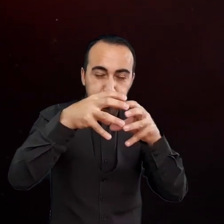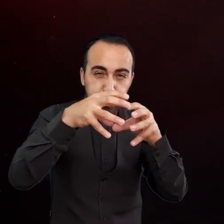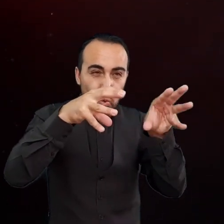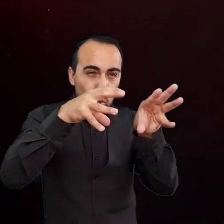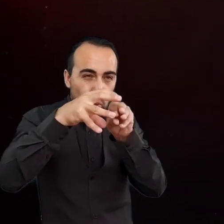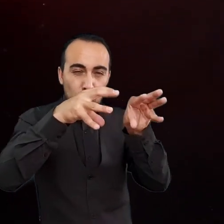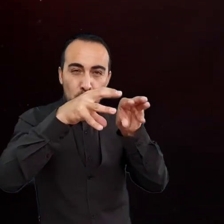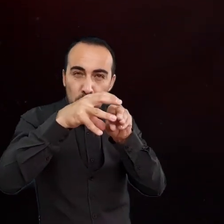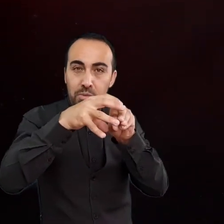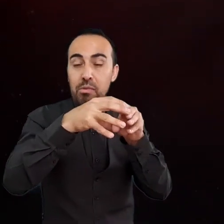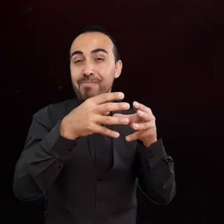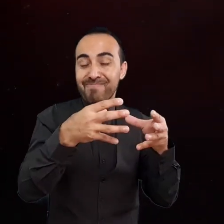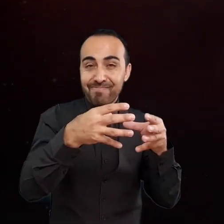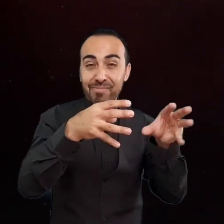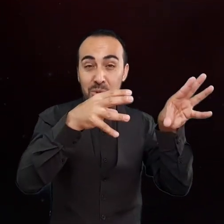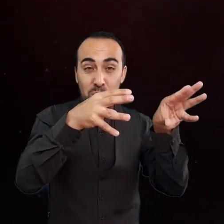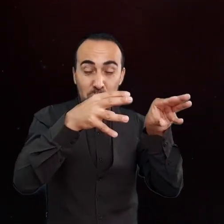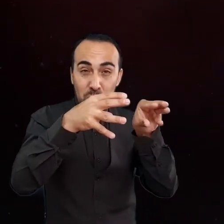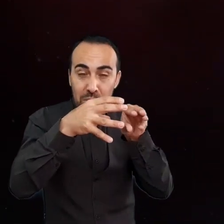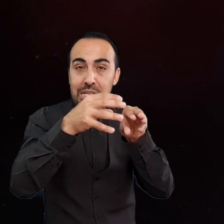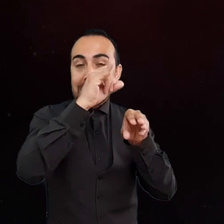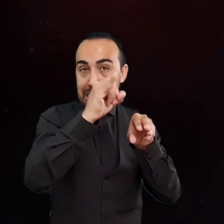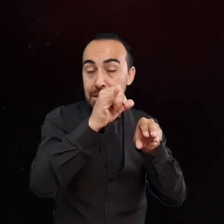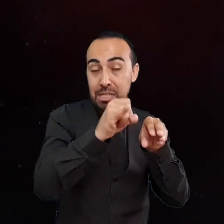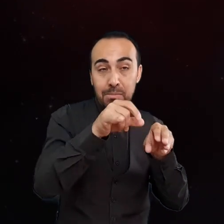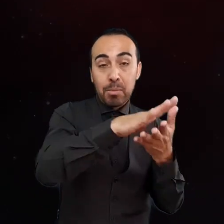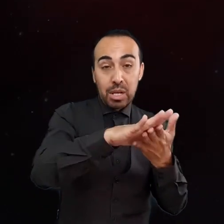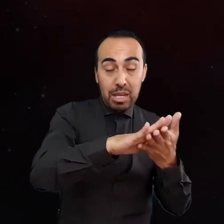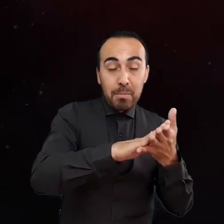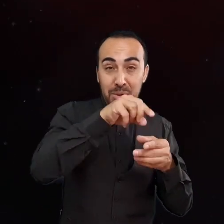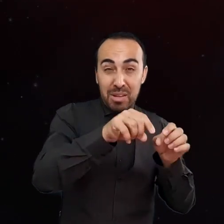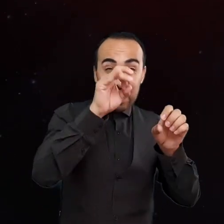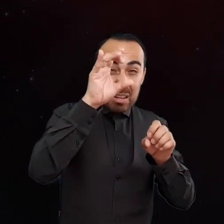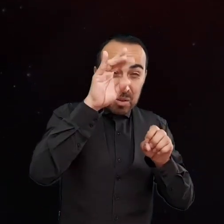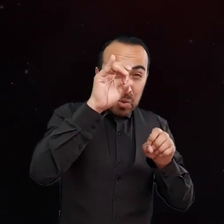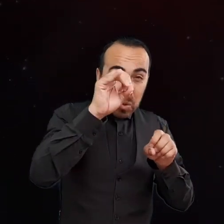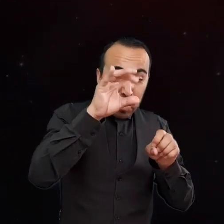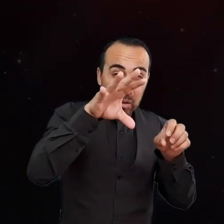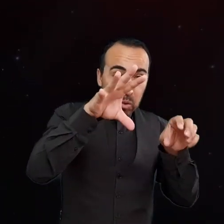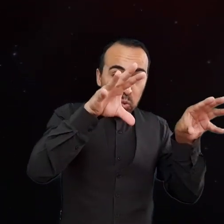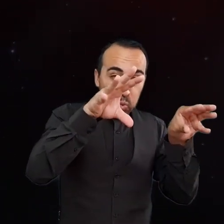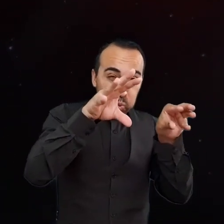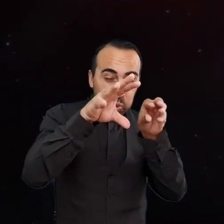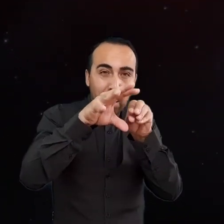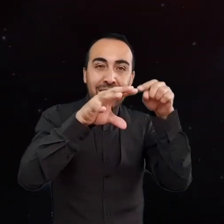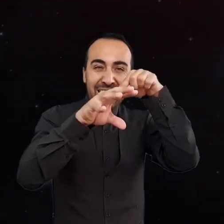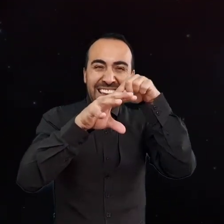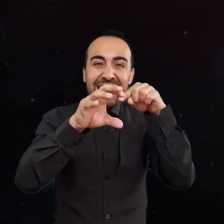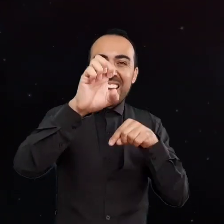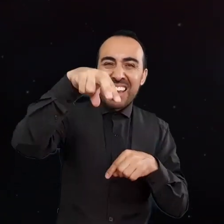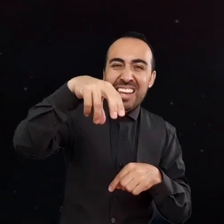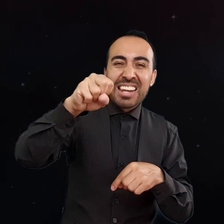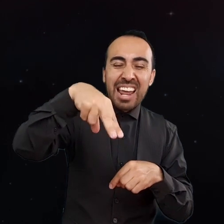Eventualmente, la enana blanca traga materia de su estrella compañera, sobrepasando el límite de masa y entrando en